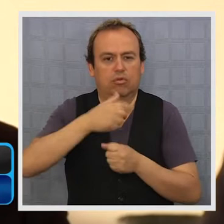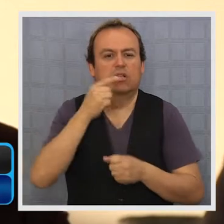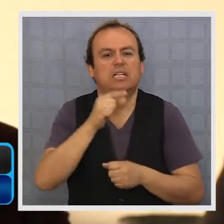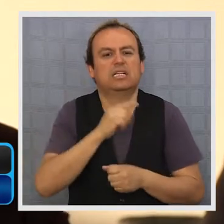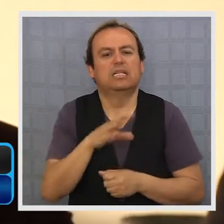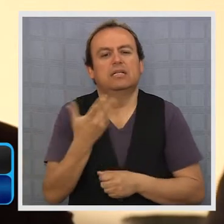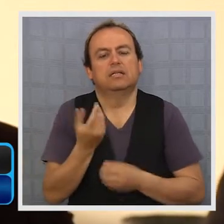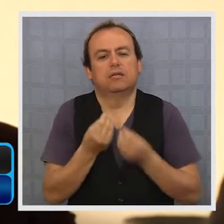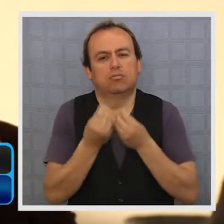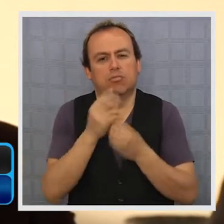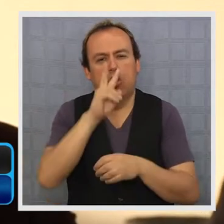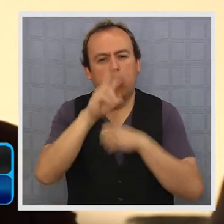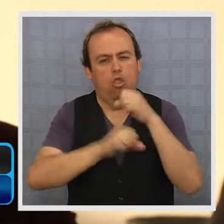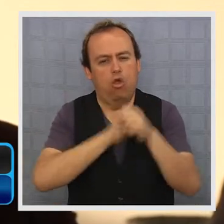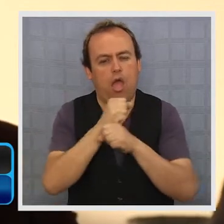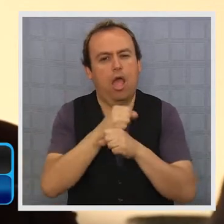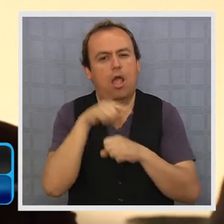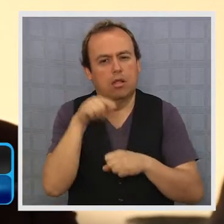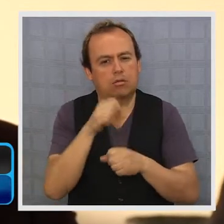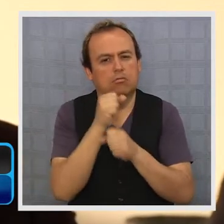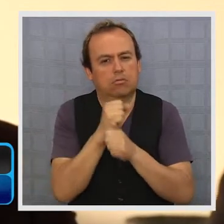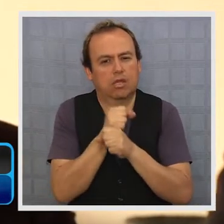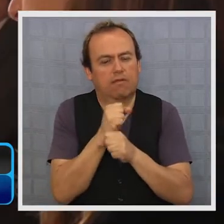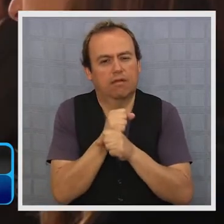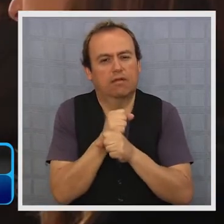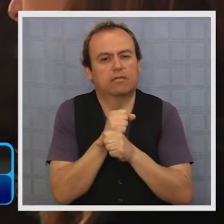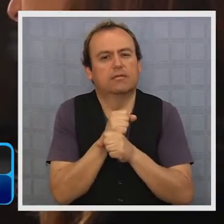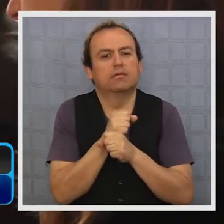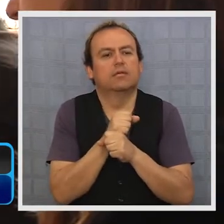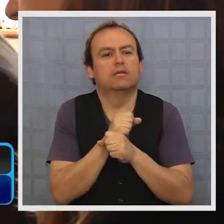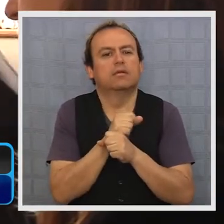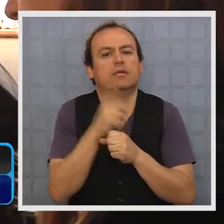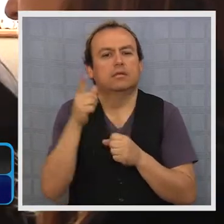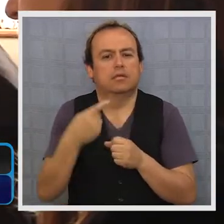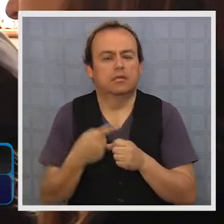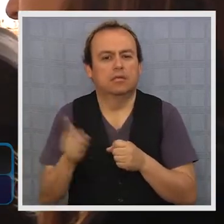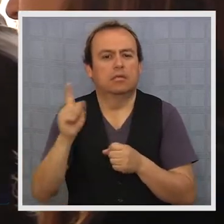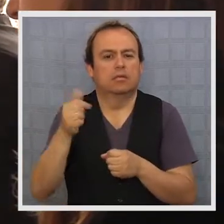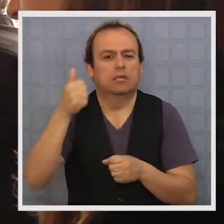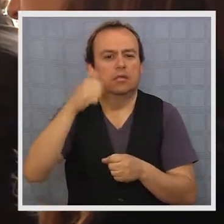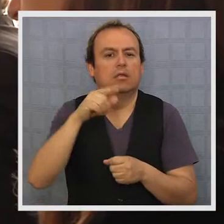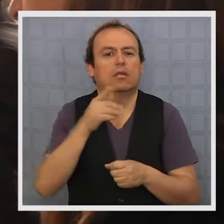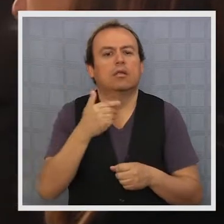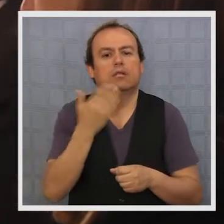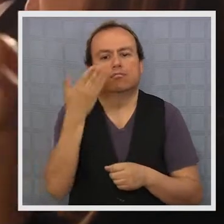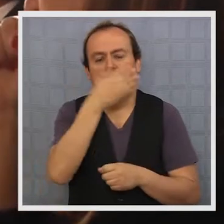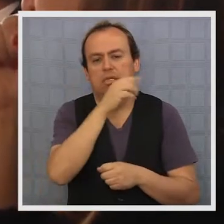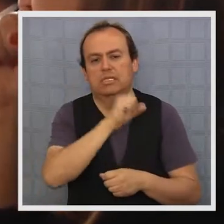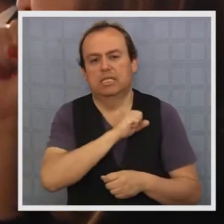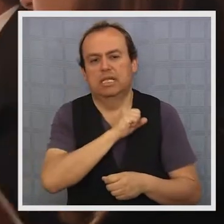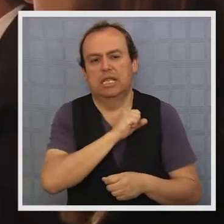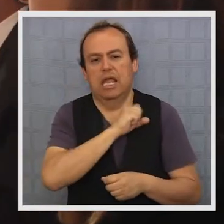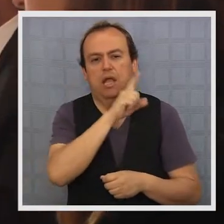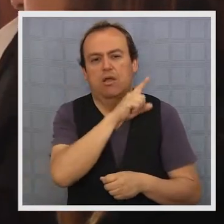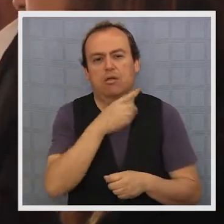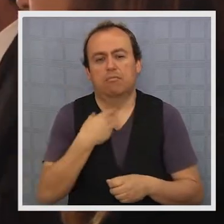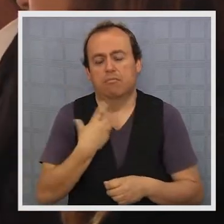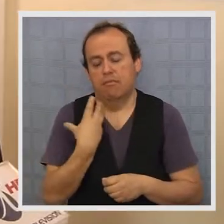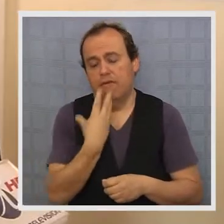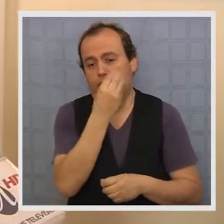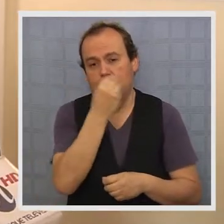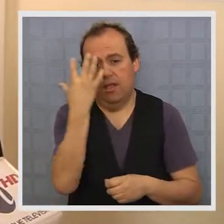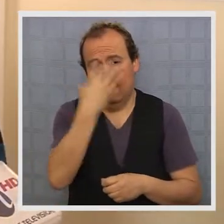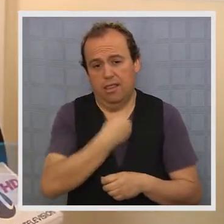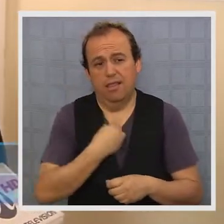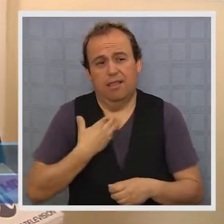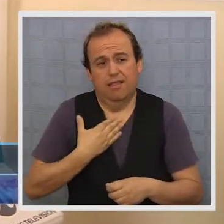deja el cargo después de casi dos años al mando de este y asume la dirección en la región metropolitana. Me voy triste